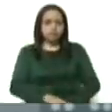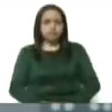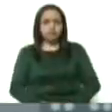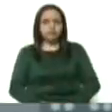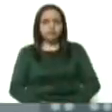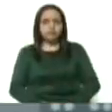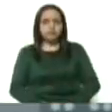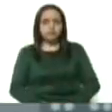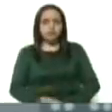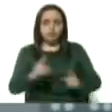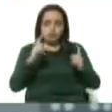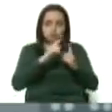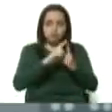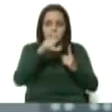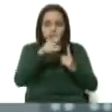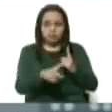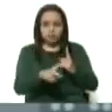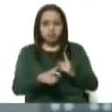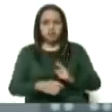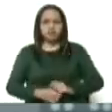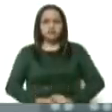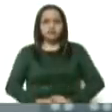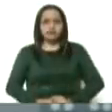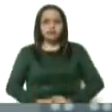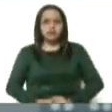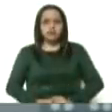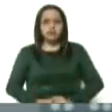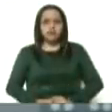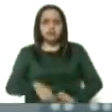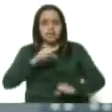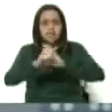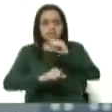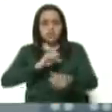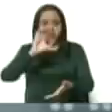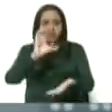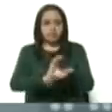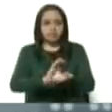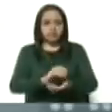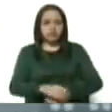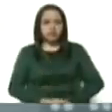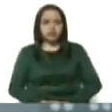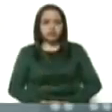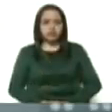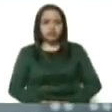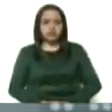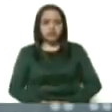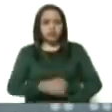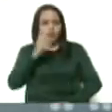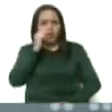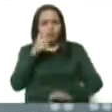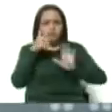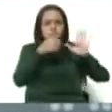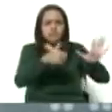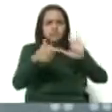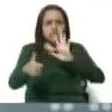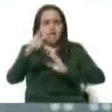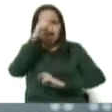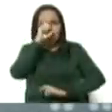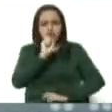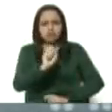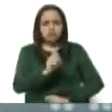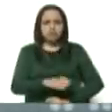Uno de ellos, del distrito capital, un señor de 66 años de edad,